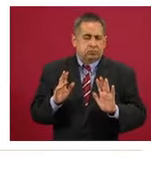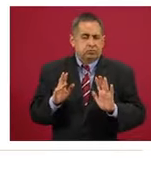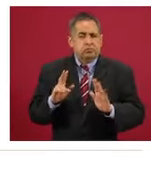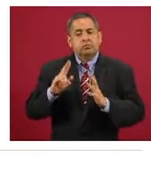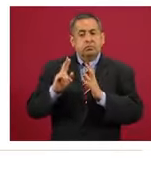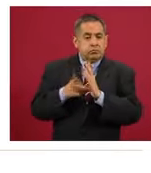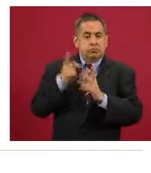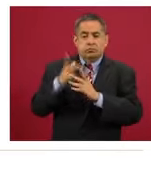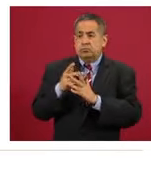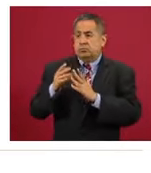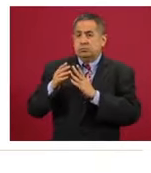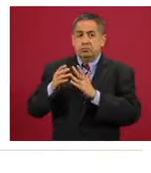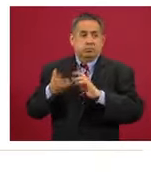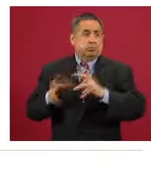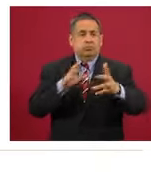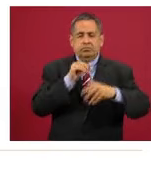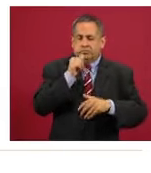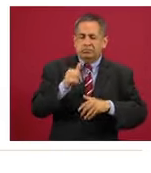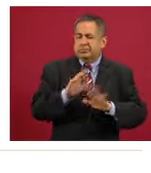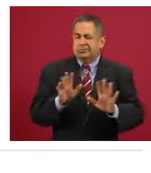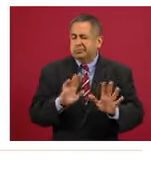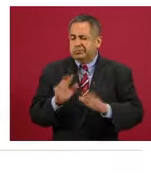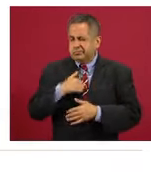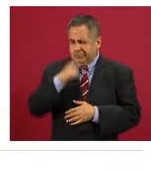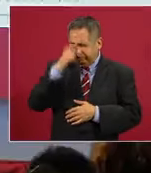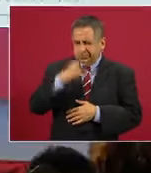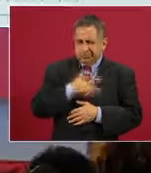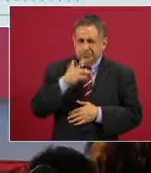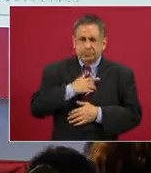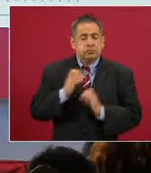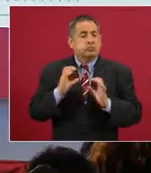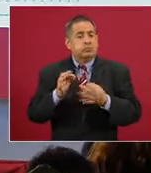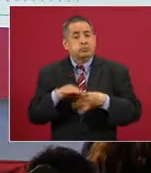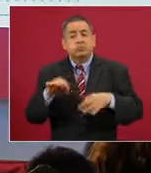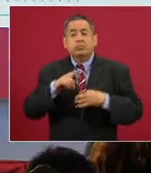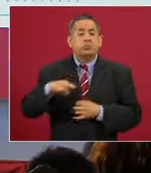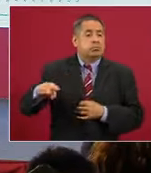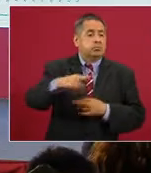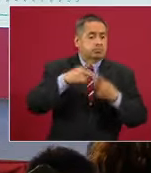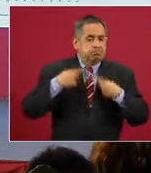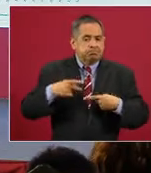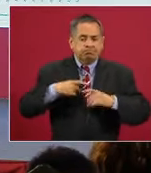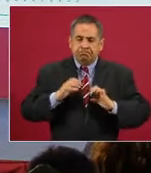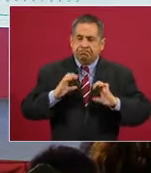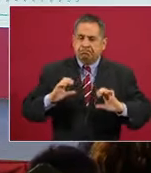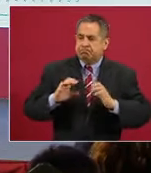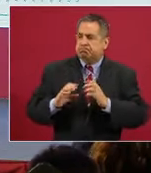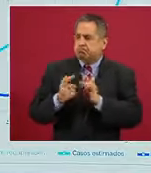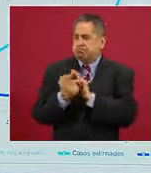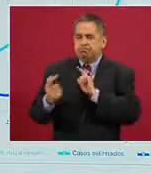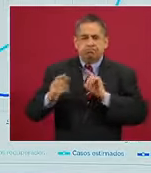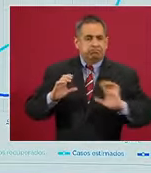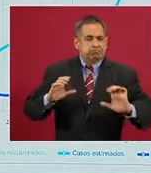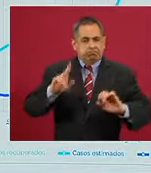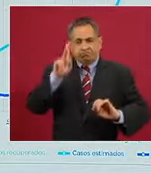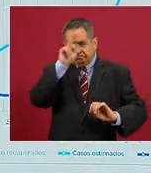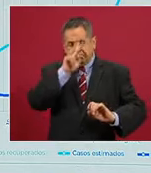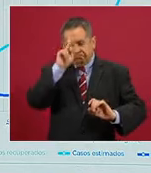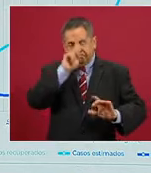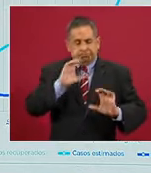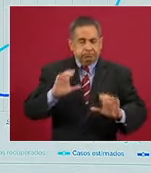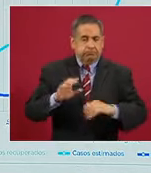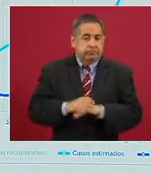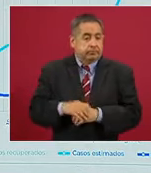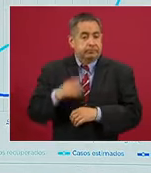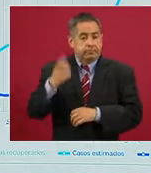periodo de descontrol. Siempre que se mantenga prudencia en el proceso de desconfinamiento, Quintana Roo